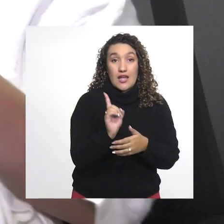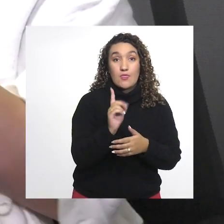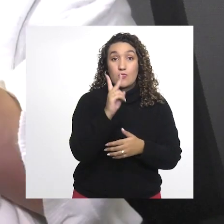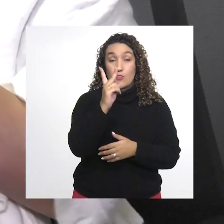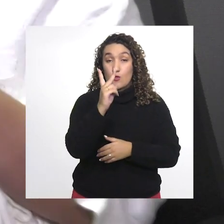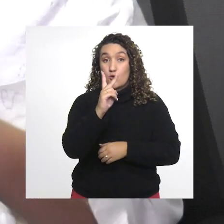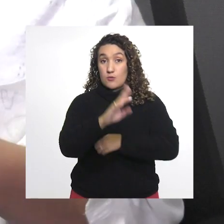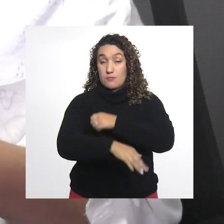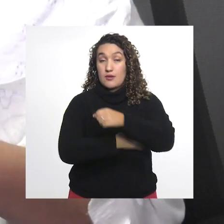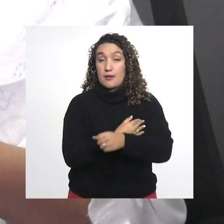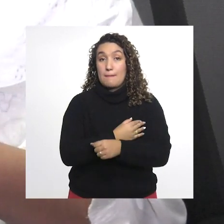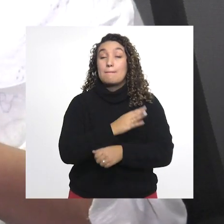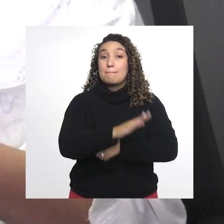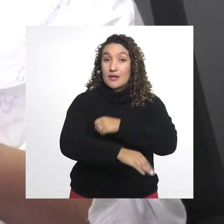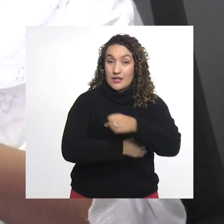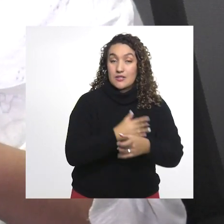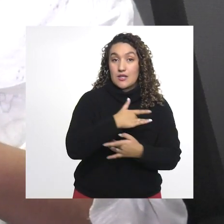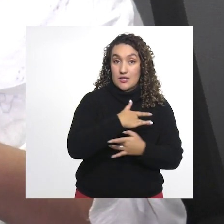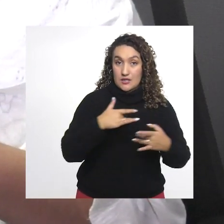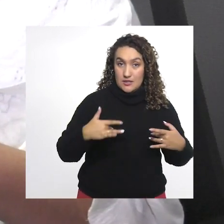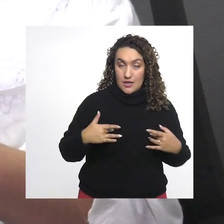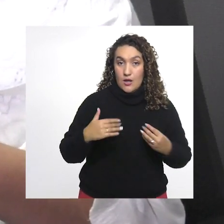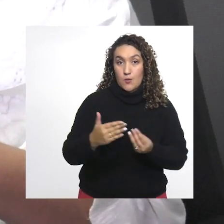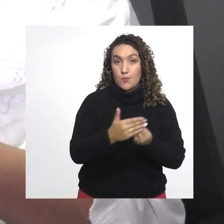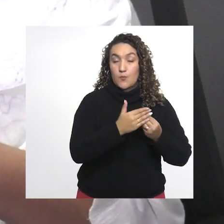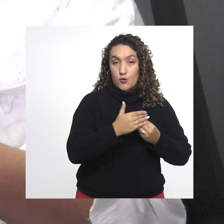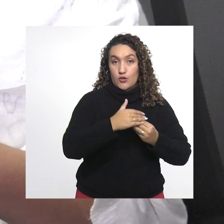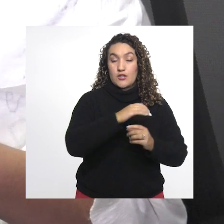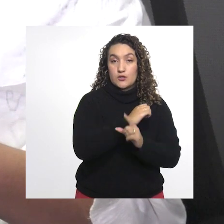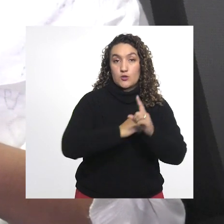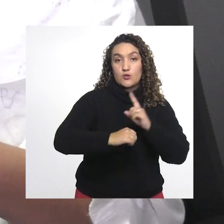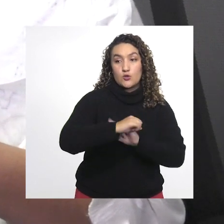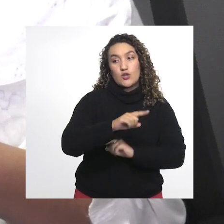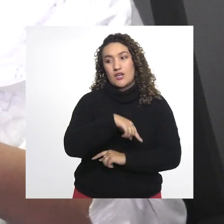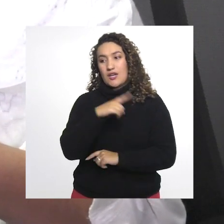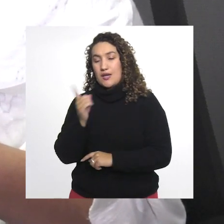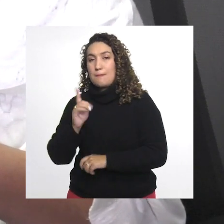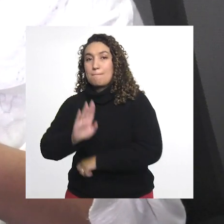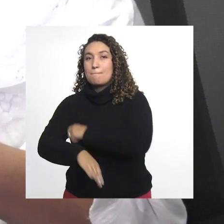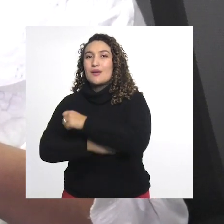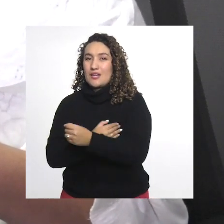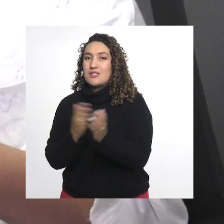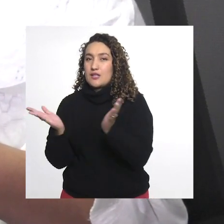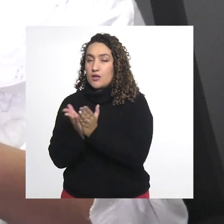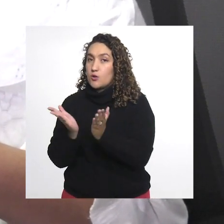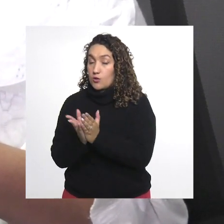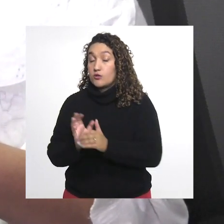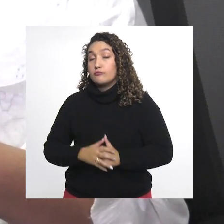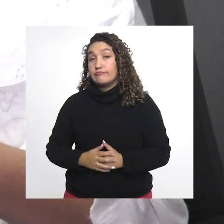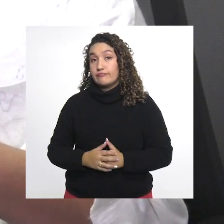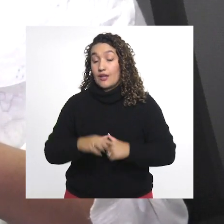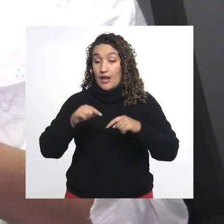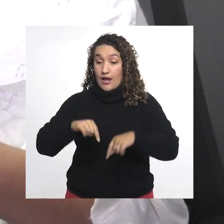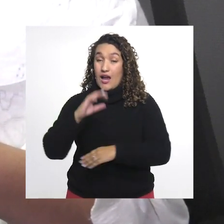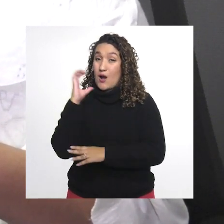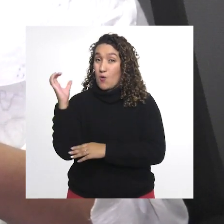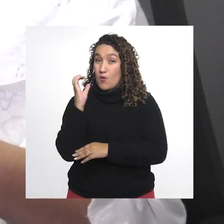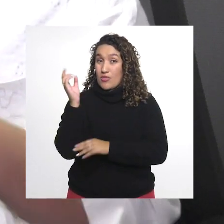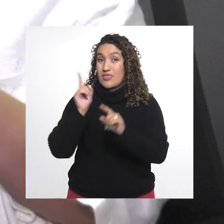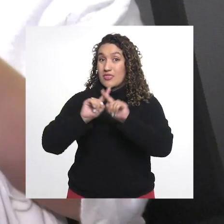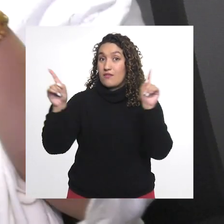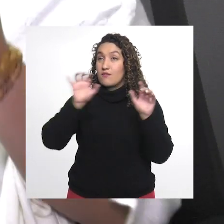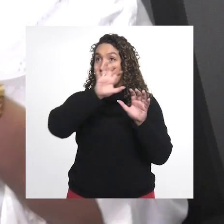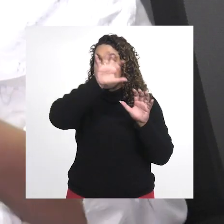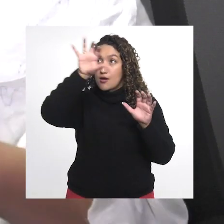dado y gestado en este tiempo con dos ministerios, Ministerio de Salud y Protección Social y Ministerio de Educación. A